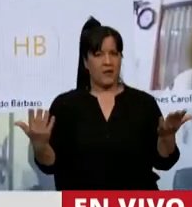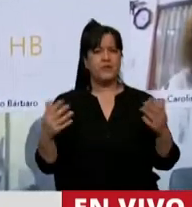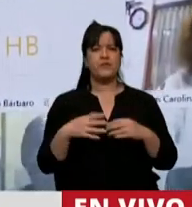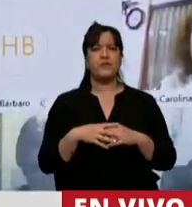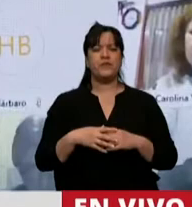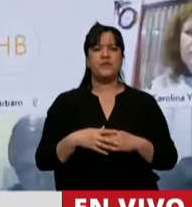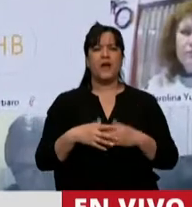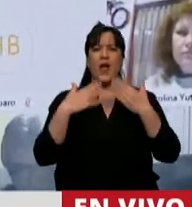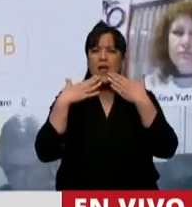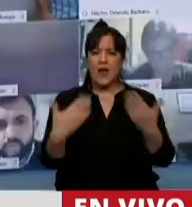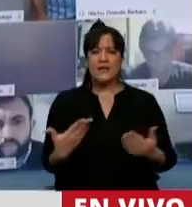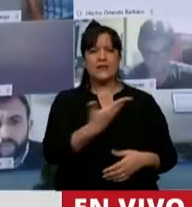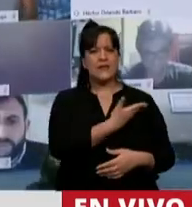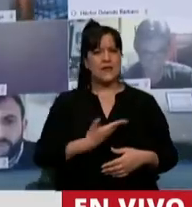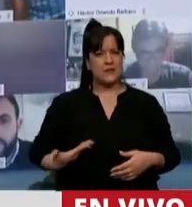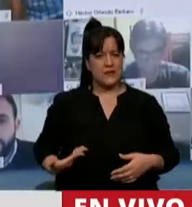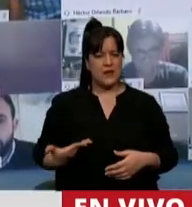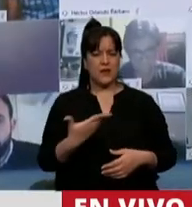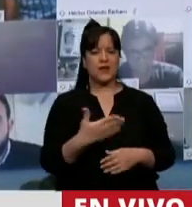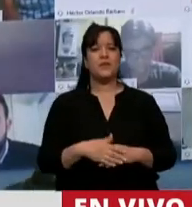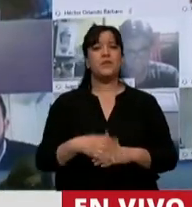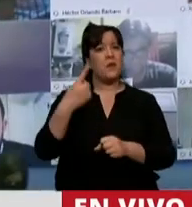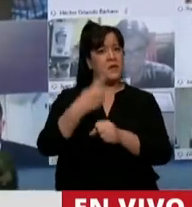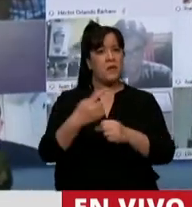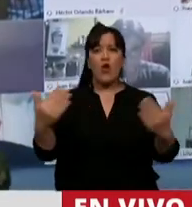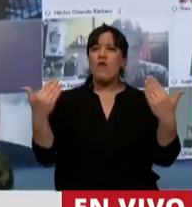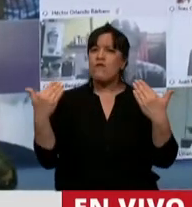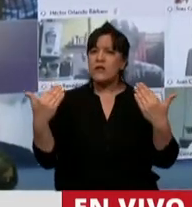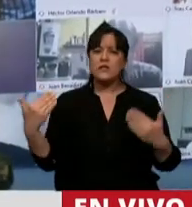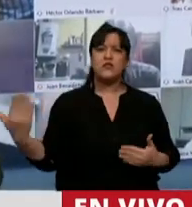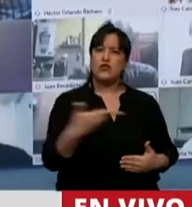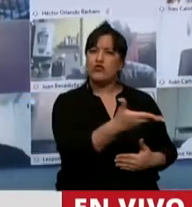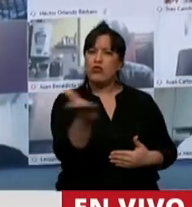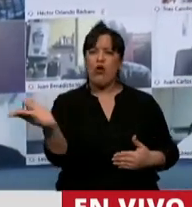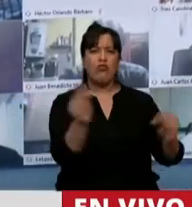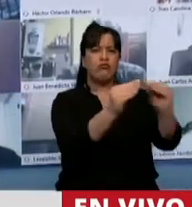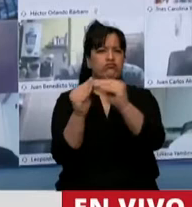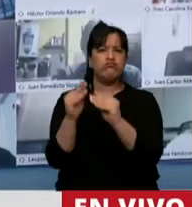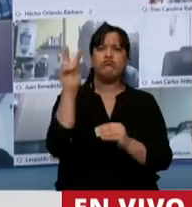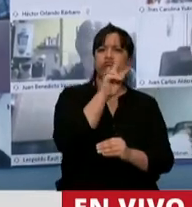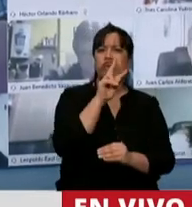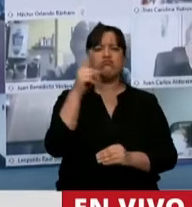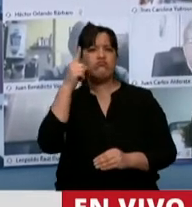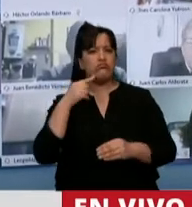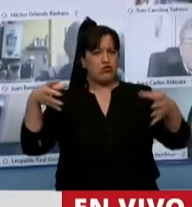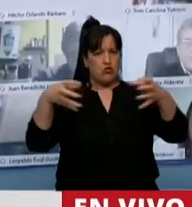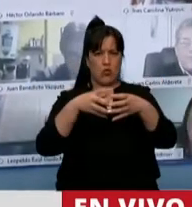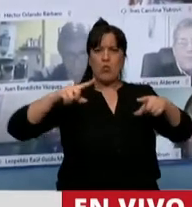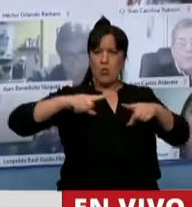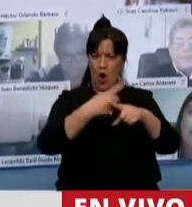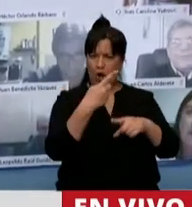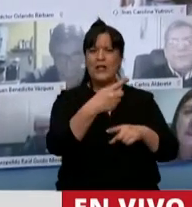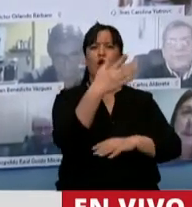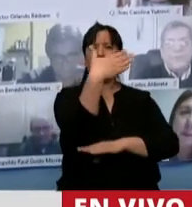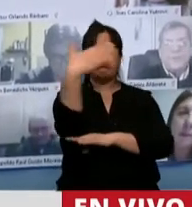señor Presidente. Quiero, primero, felicitar a todos mis compañeros y compañeras de bancada por sus